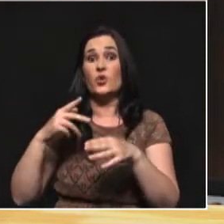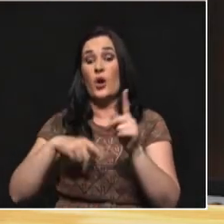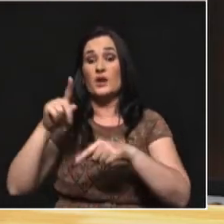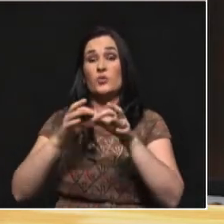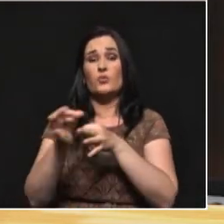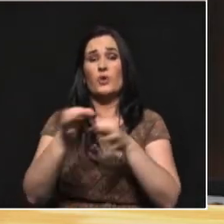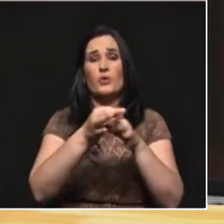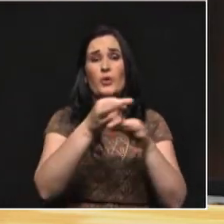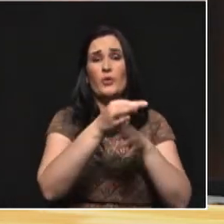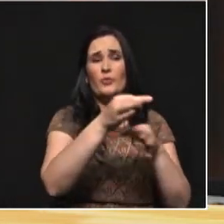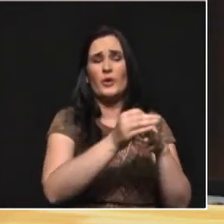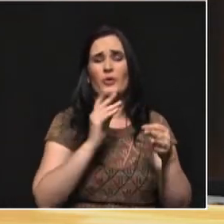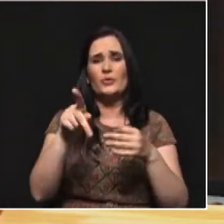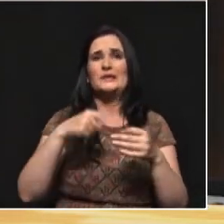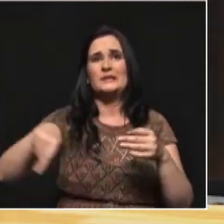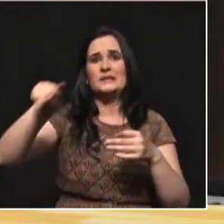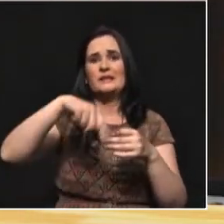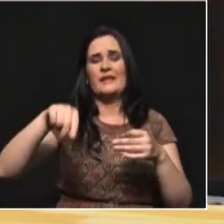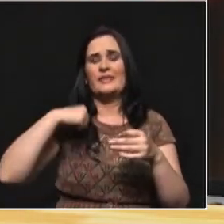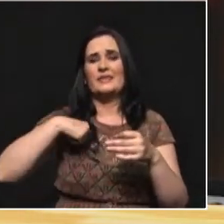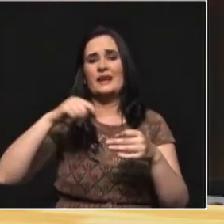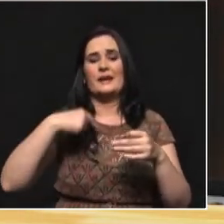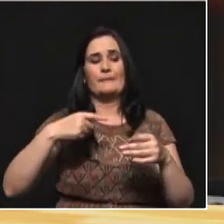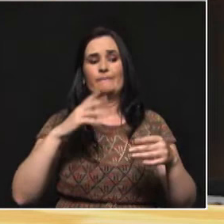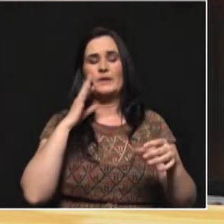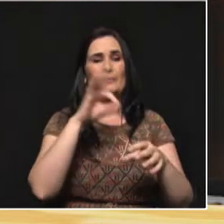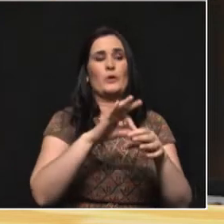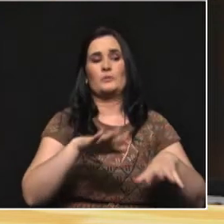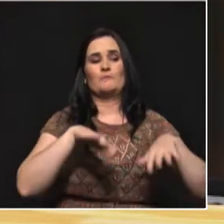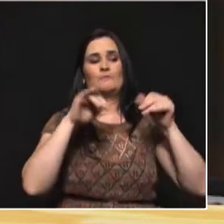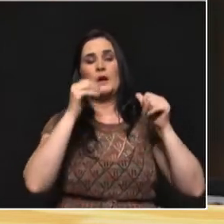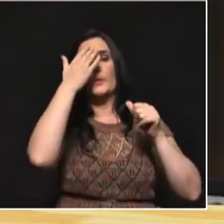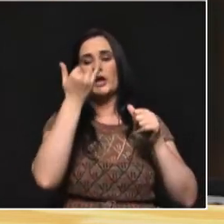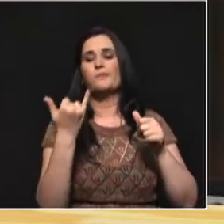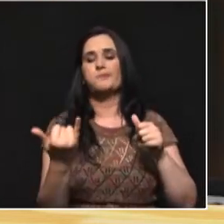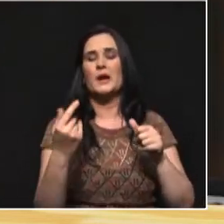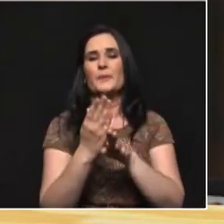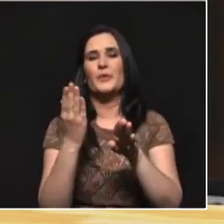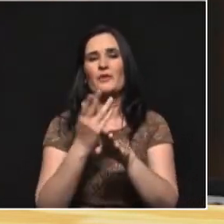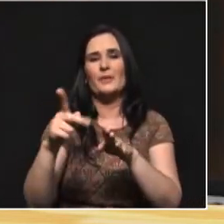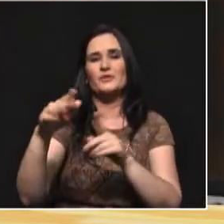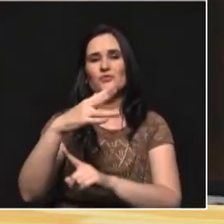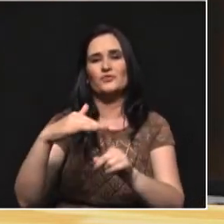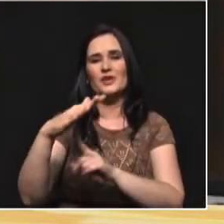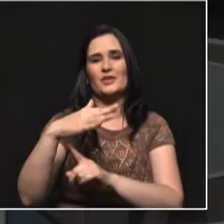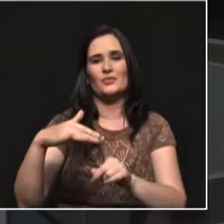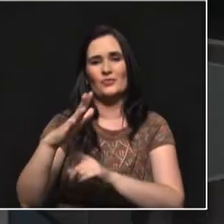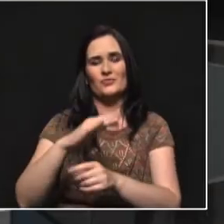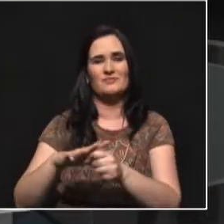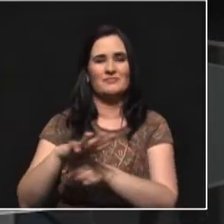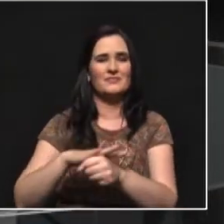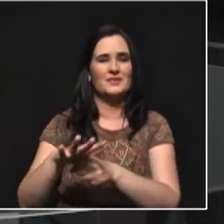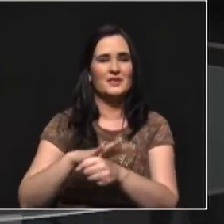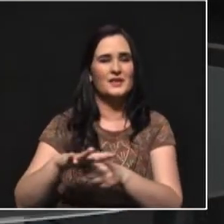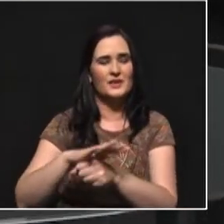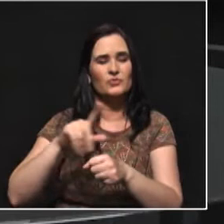afectados por el conflicto armado, pero que tuvieron una alta abstención. Cuando uno analiza en detalle y el contexto de esos municipios, se da cuenta